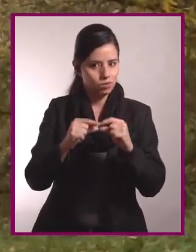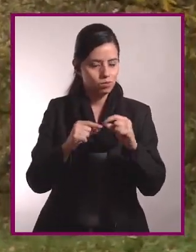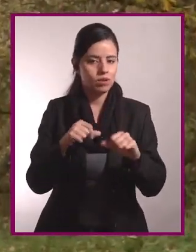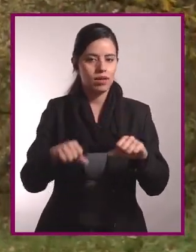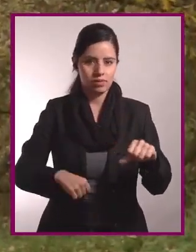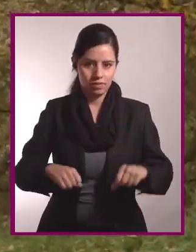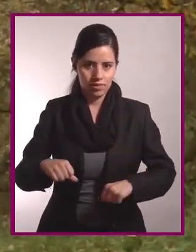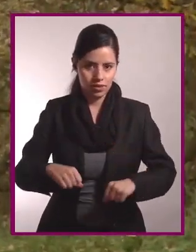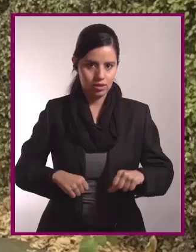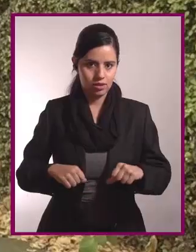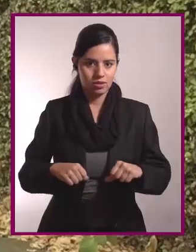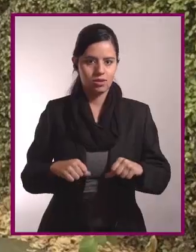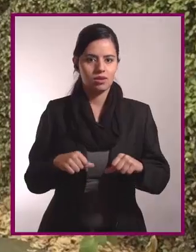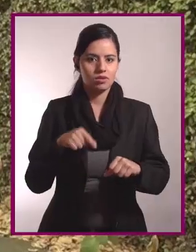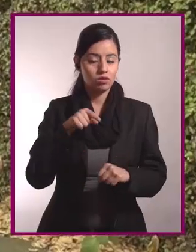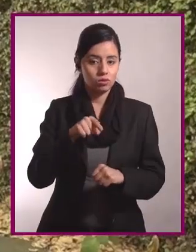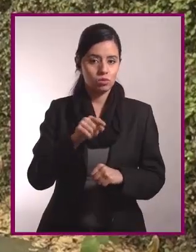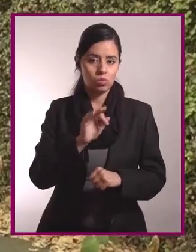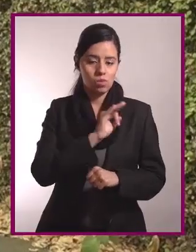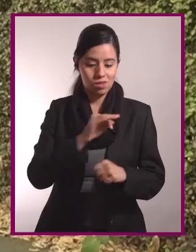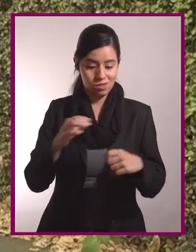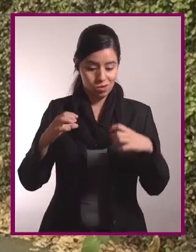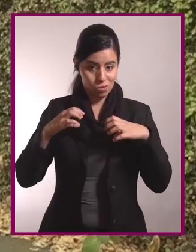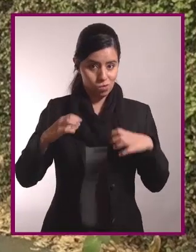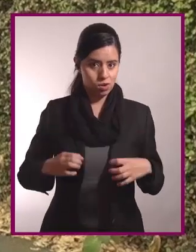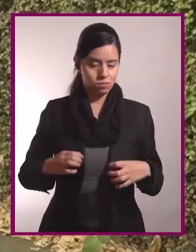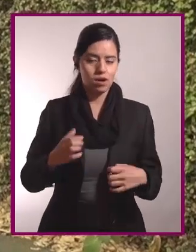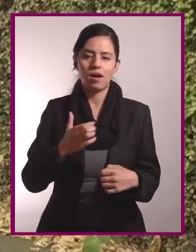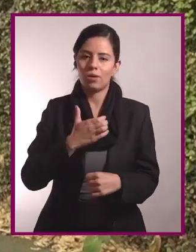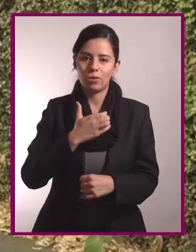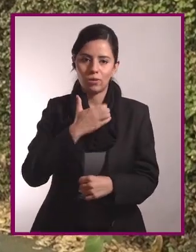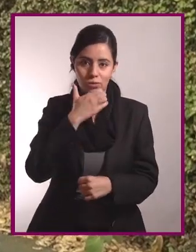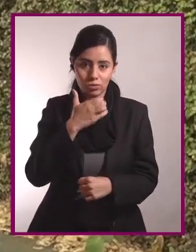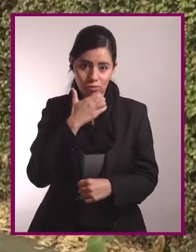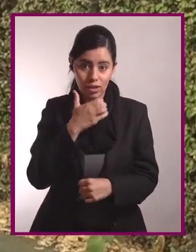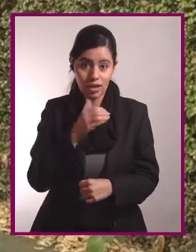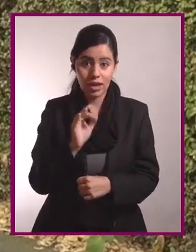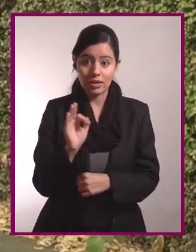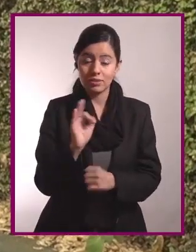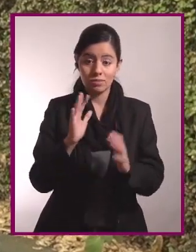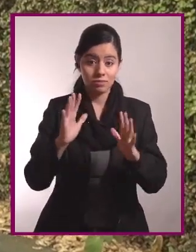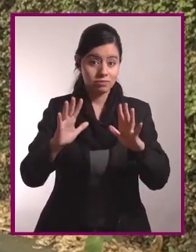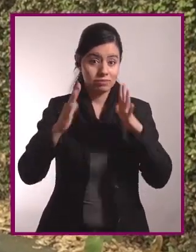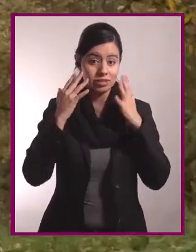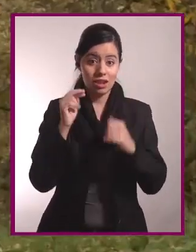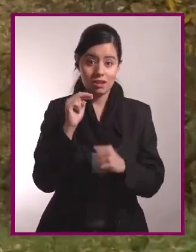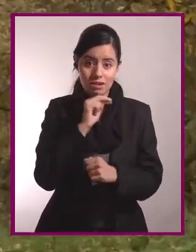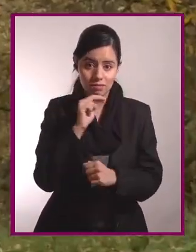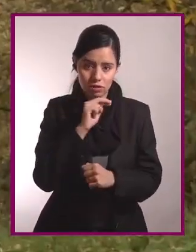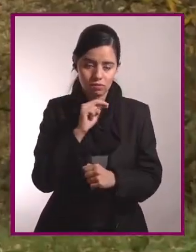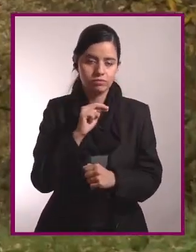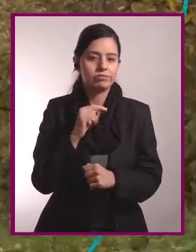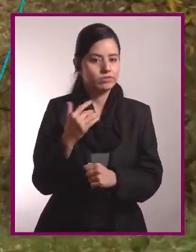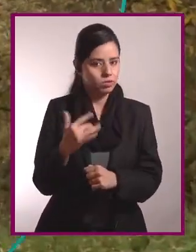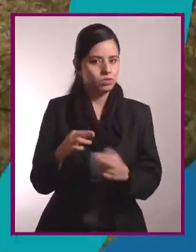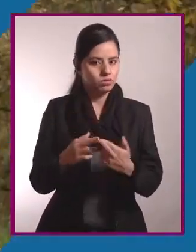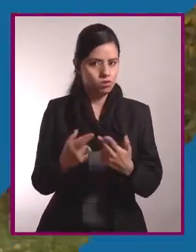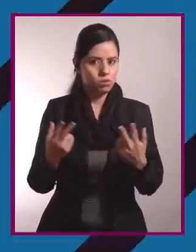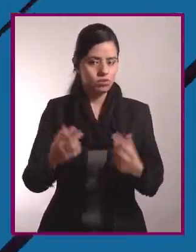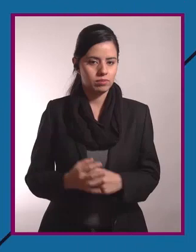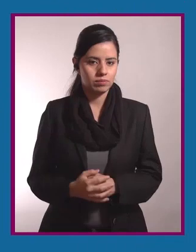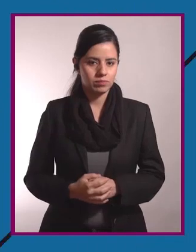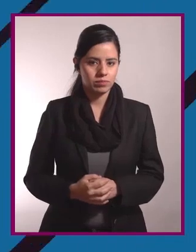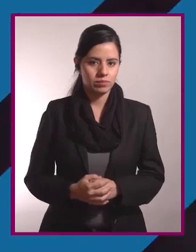gradualmente tu actividad física y de esta forma acondicionar a tu cuerpo que sufrir de cualquier lesión. Cuida tus músculos.